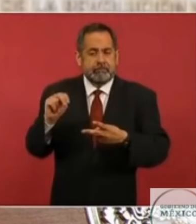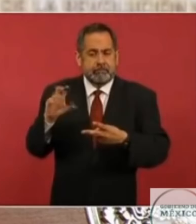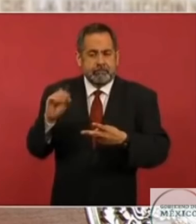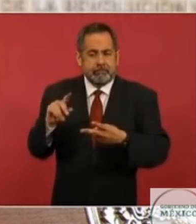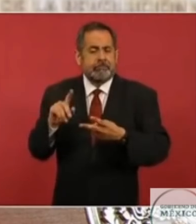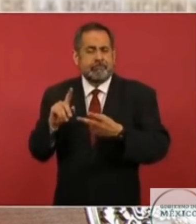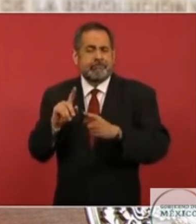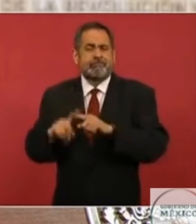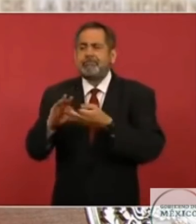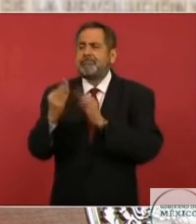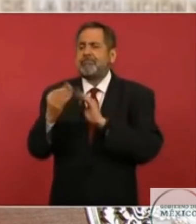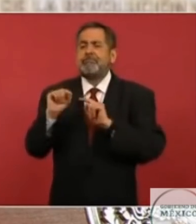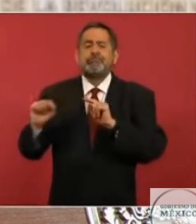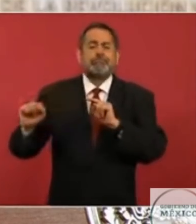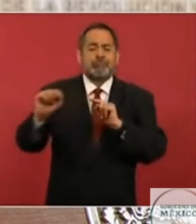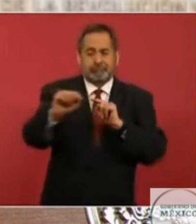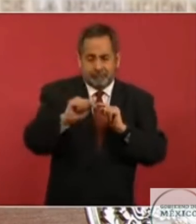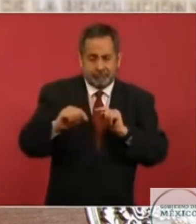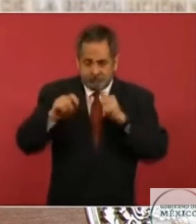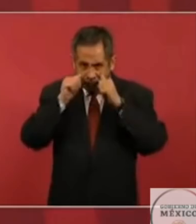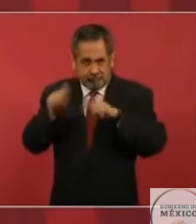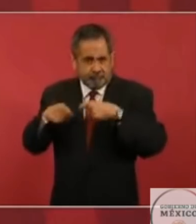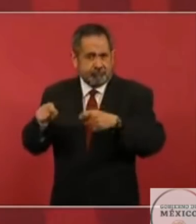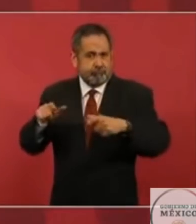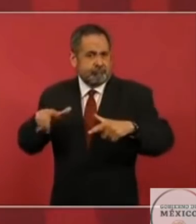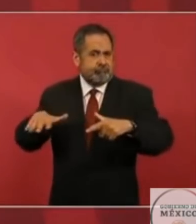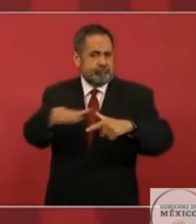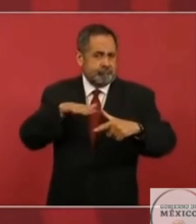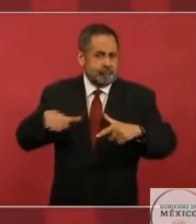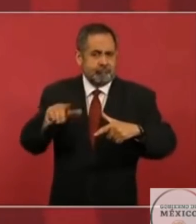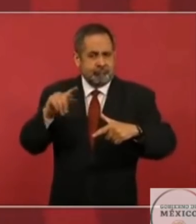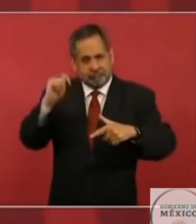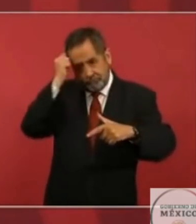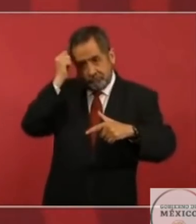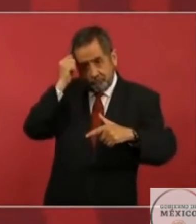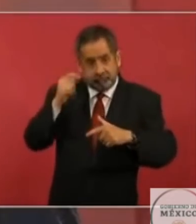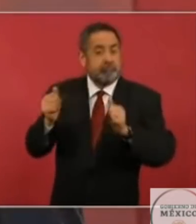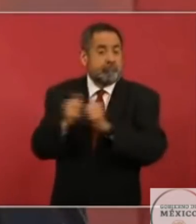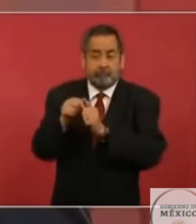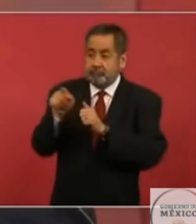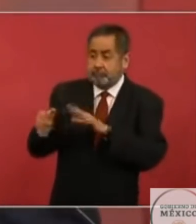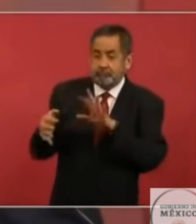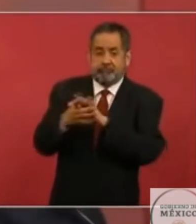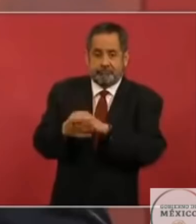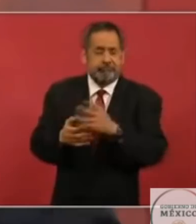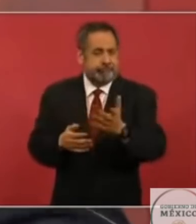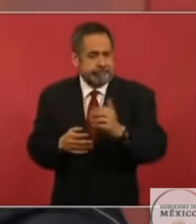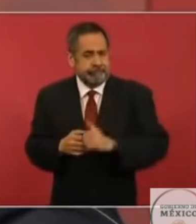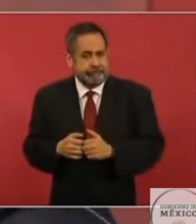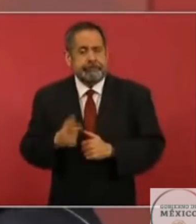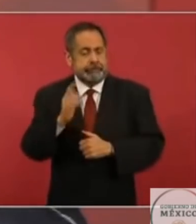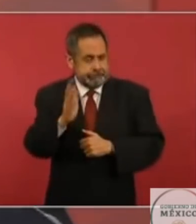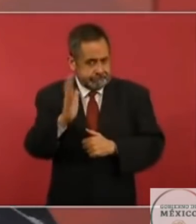la zona del lago de Texcoco, va a ser con ellos, esto lo hemos estado